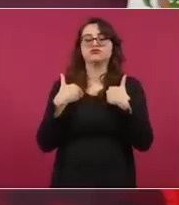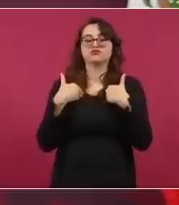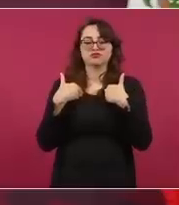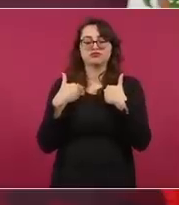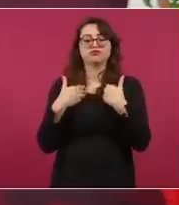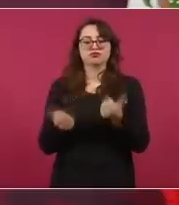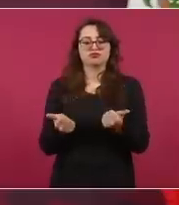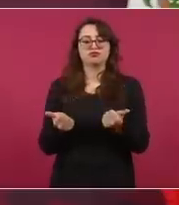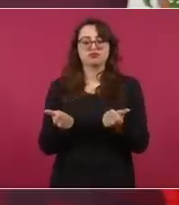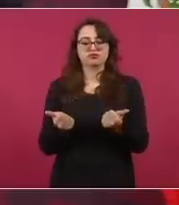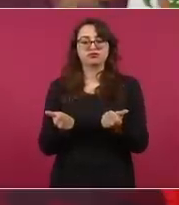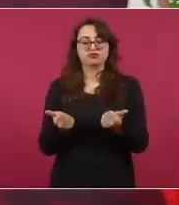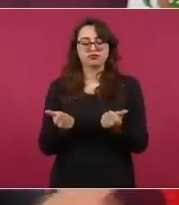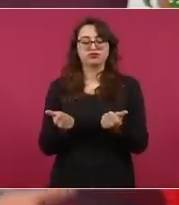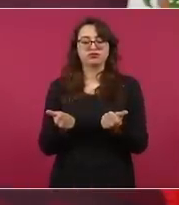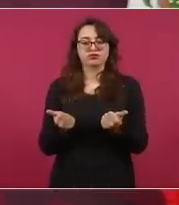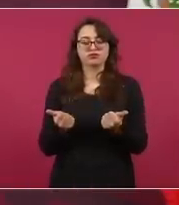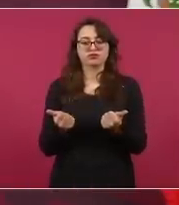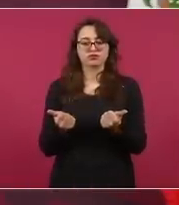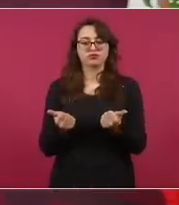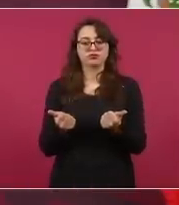¿Qué pasa? Bueno,